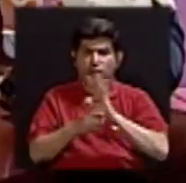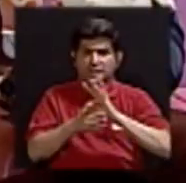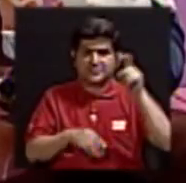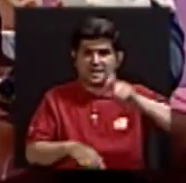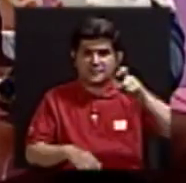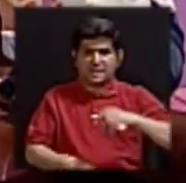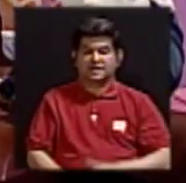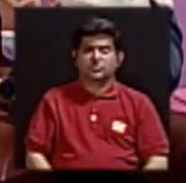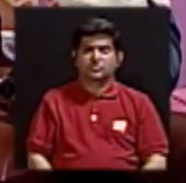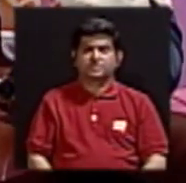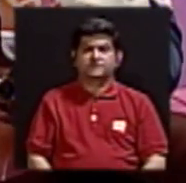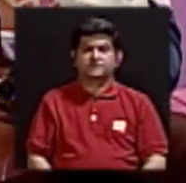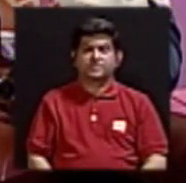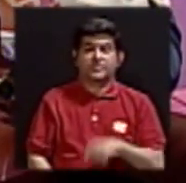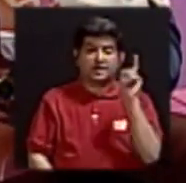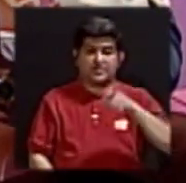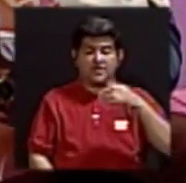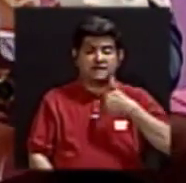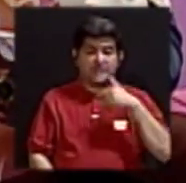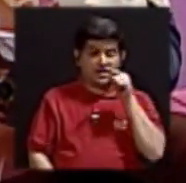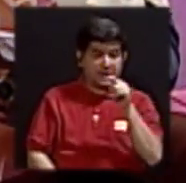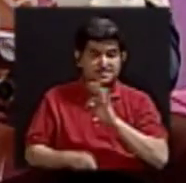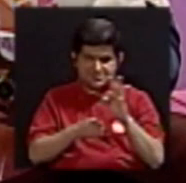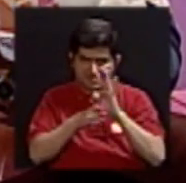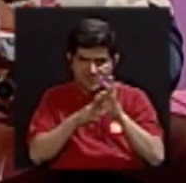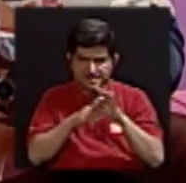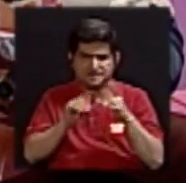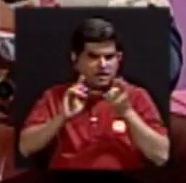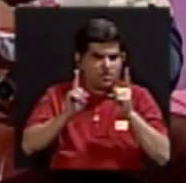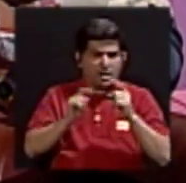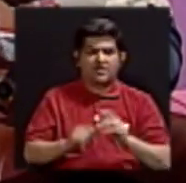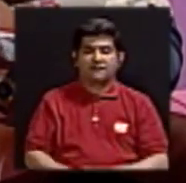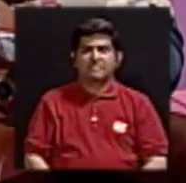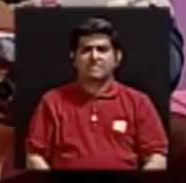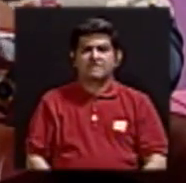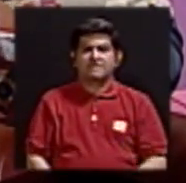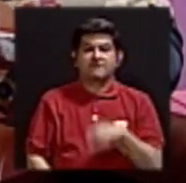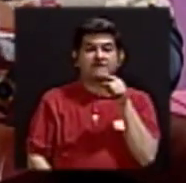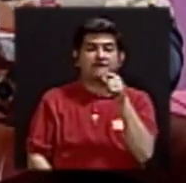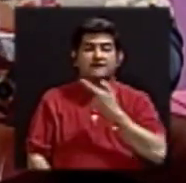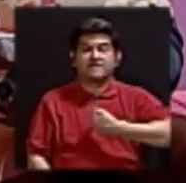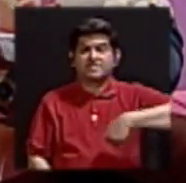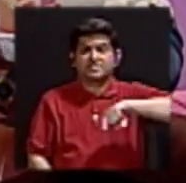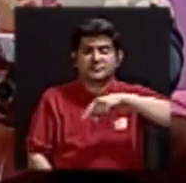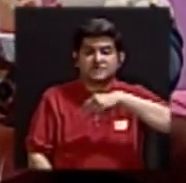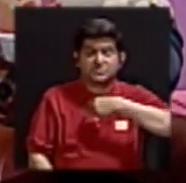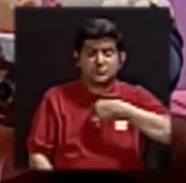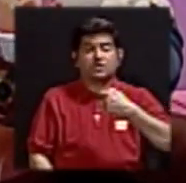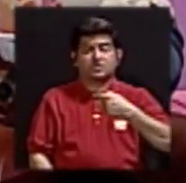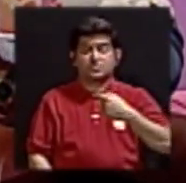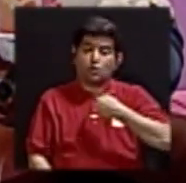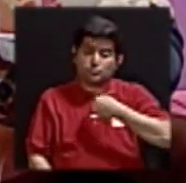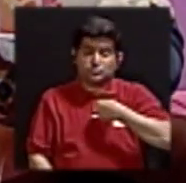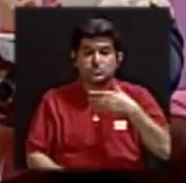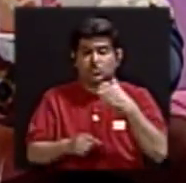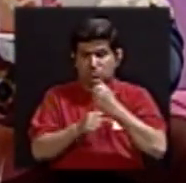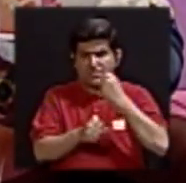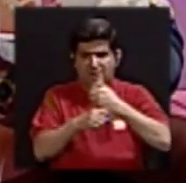se requiere o que se debe tener, ¿verdad? Entonces, eso es lo que he hecho con mi trabajo.